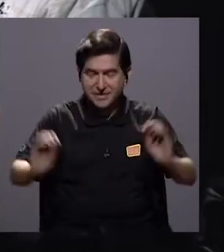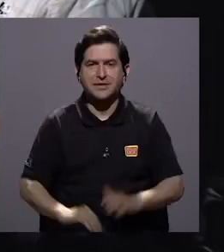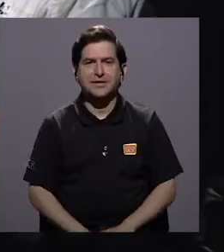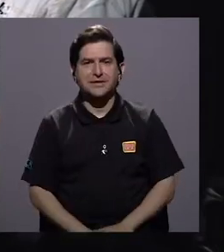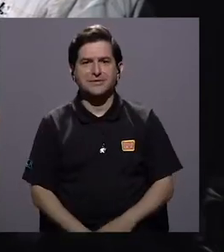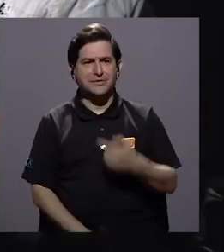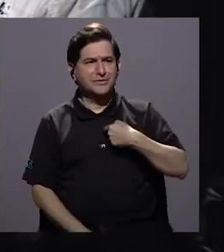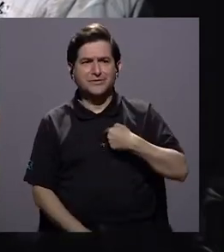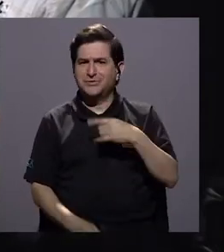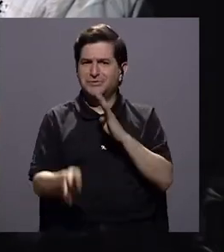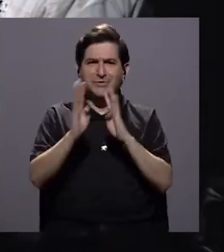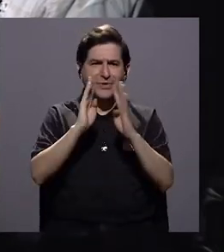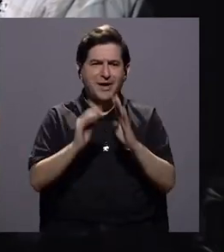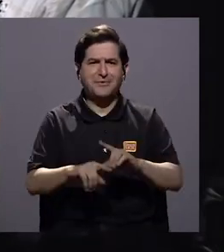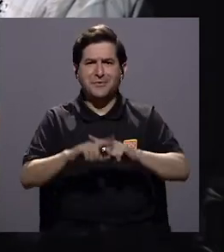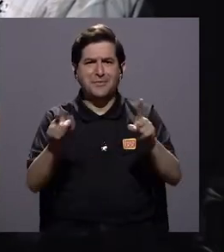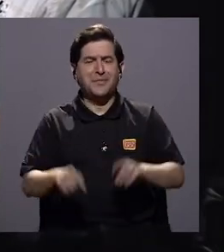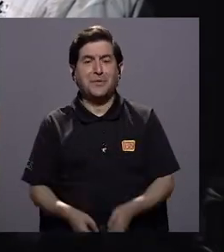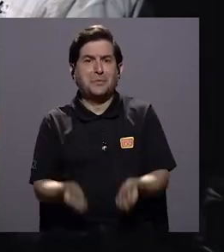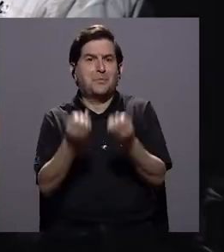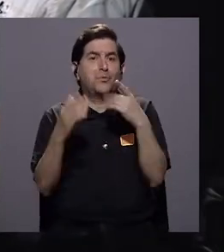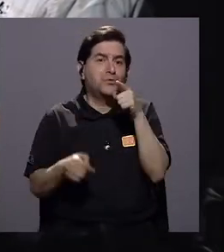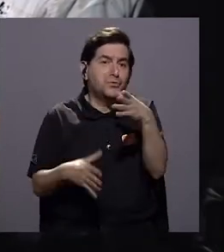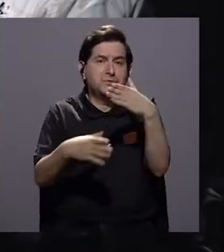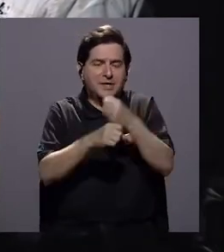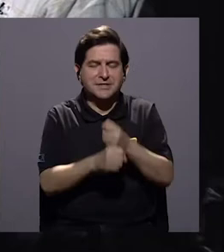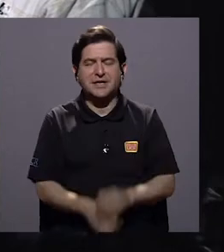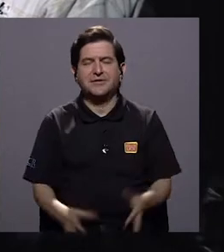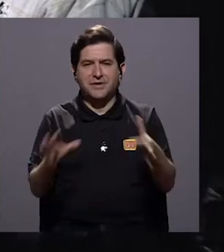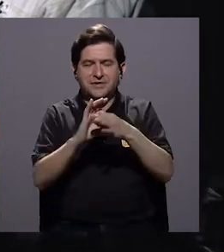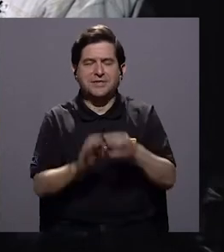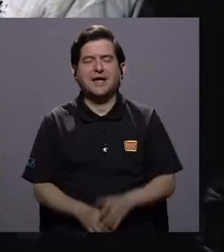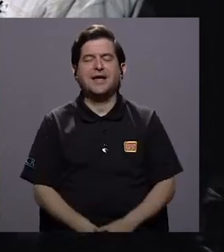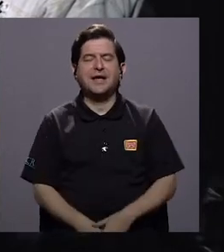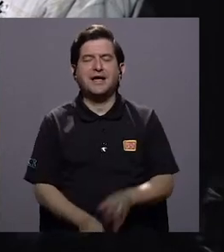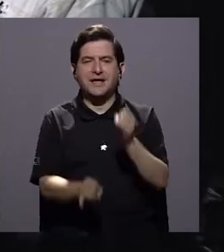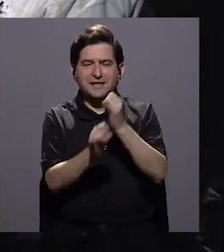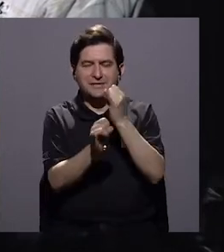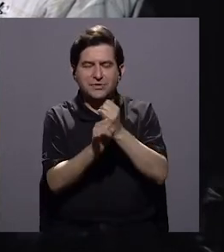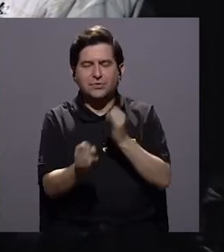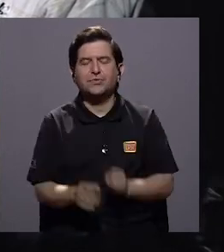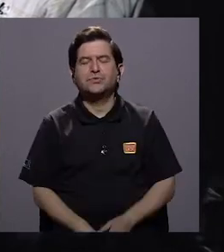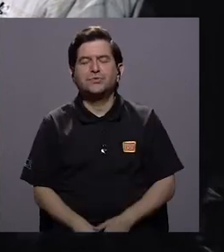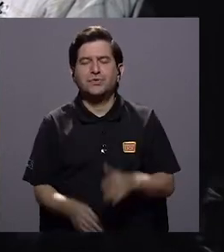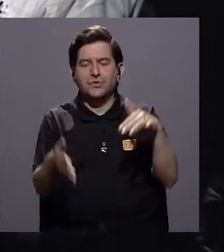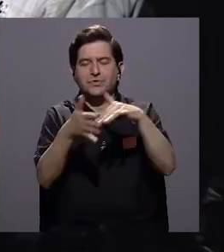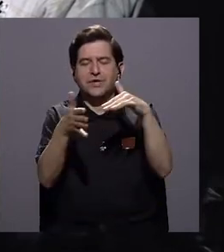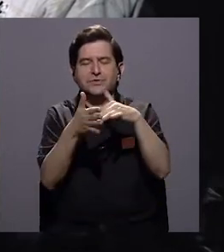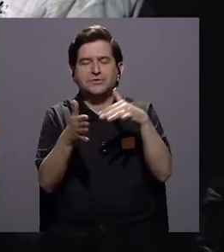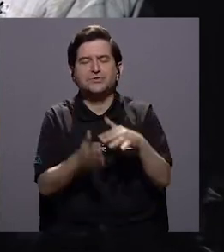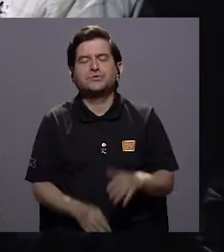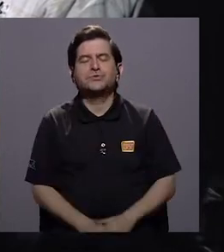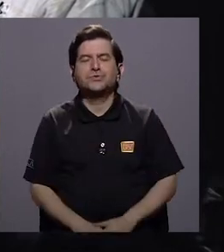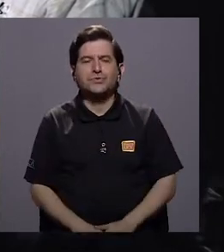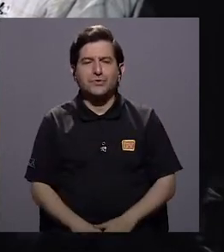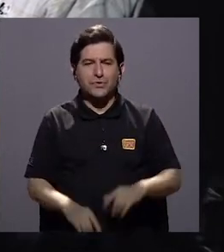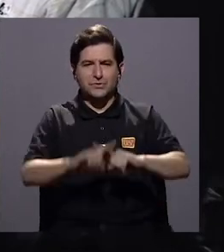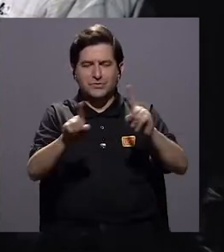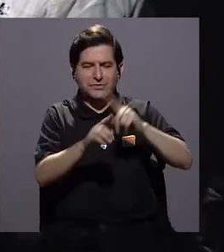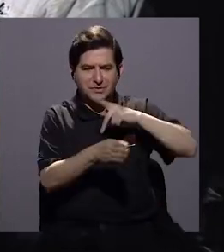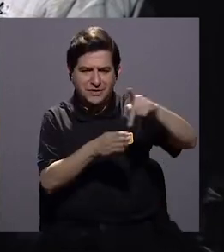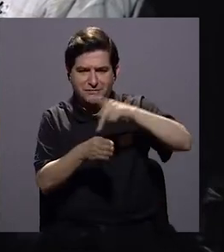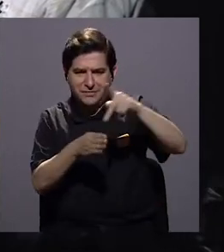haciendo durante un largo periodo relacionado con el Instituto de Estudios Interdisciplinarios de la Niñez y de la